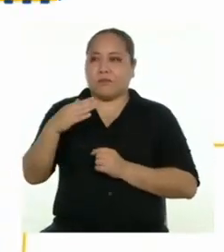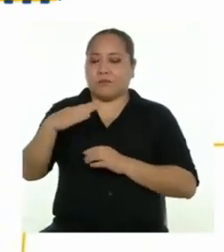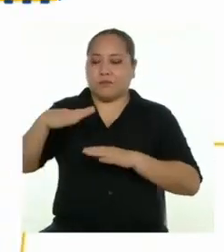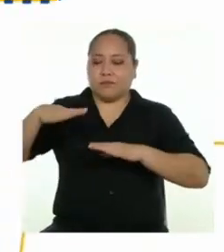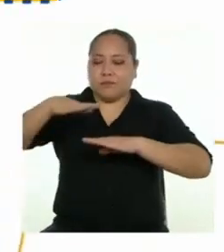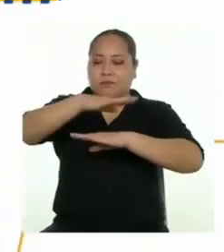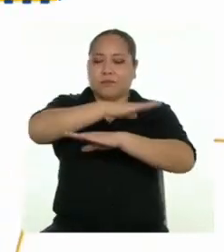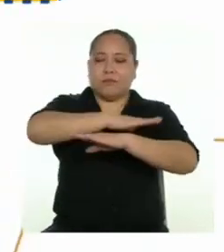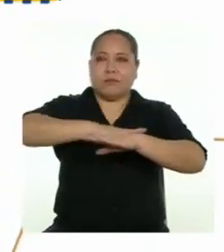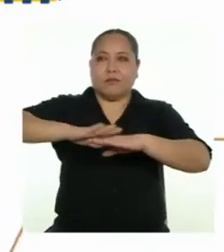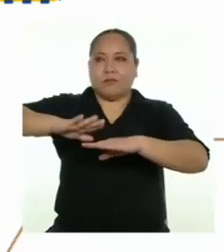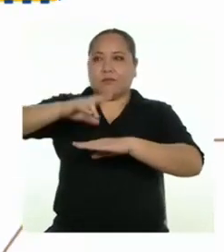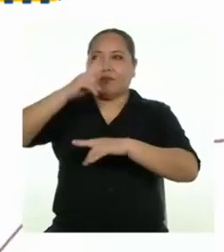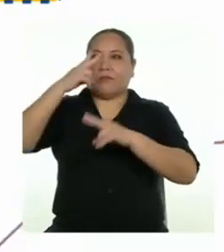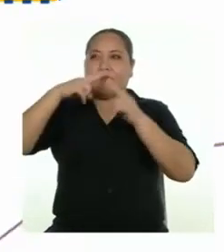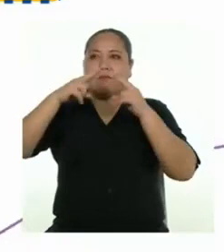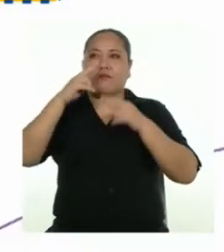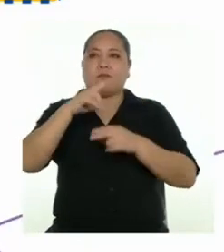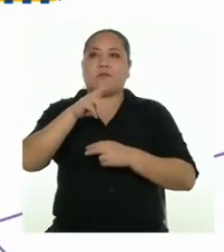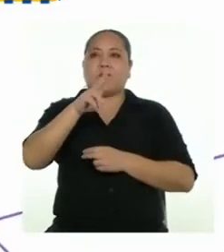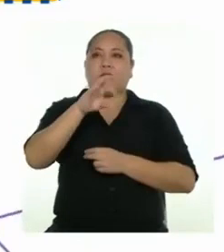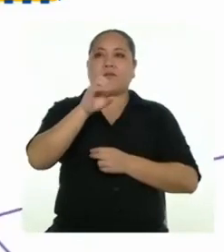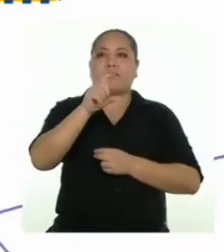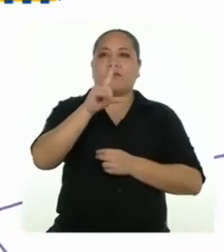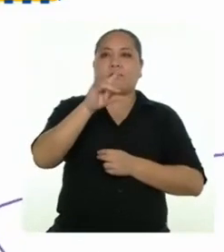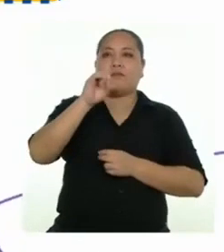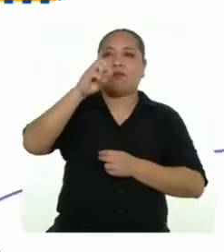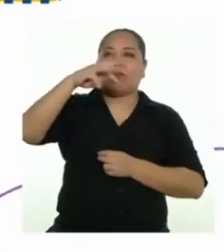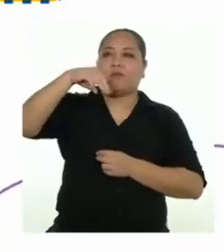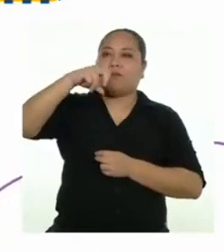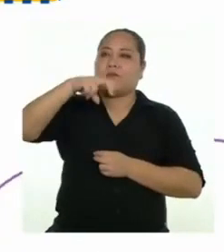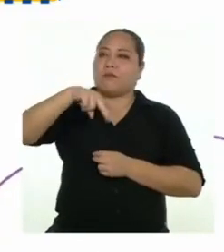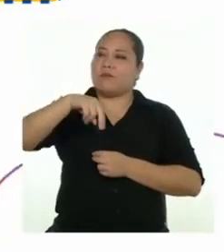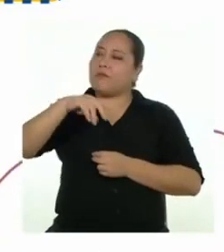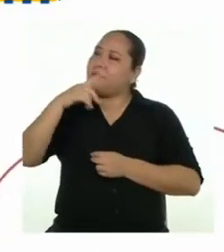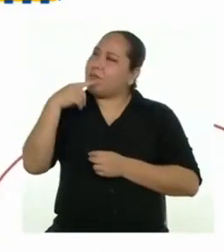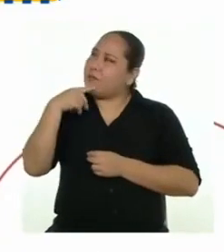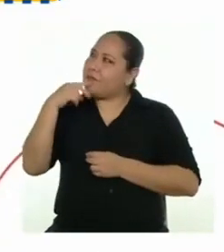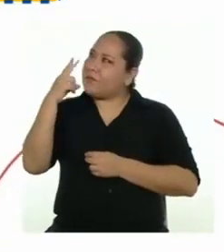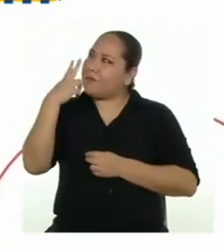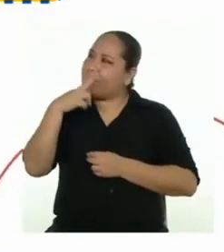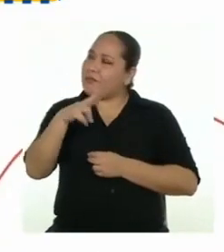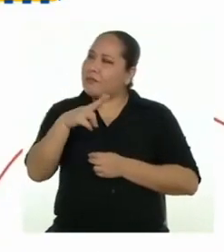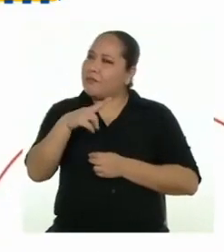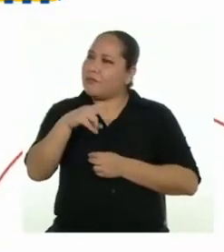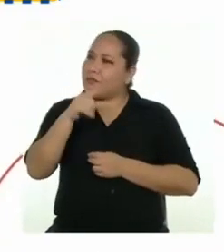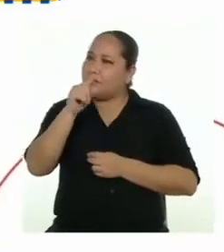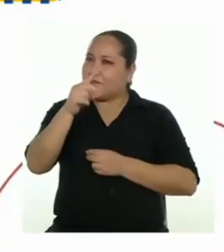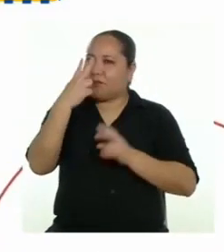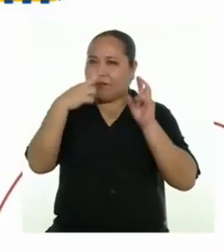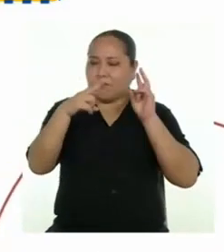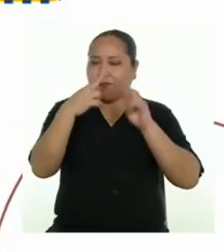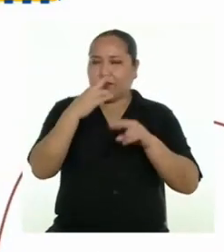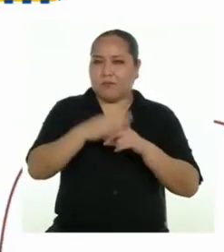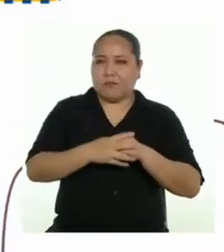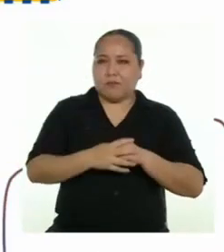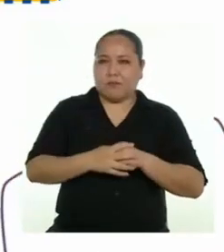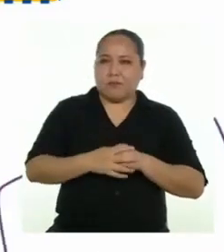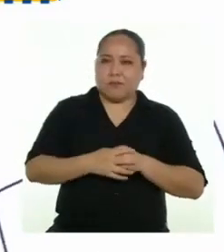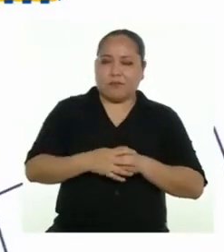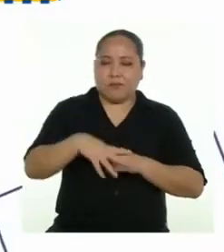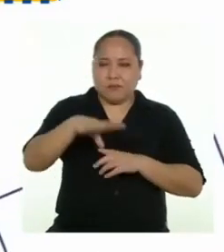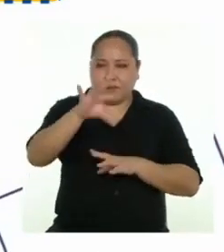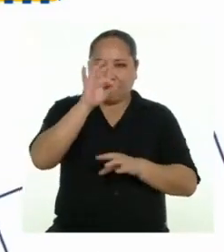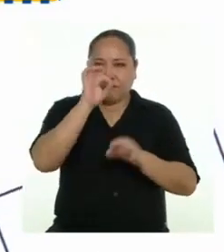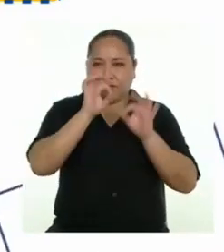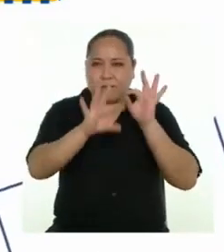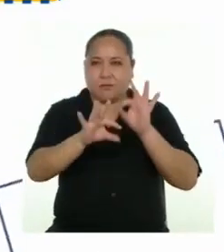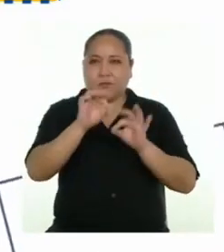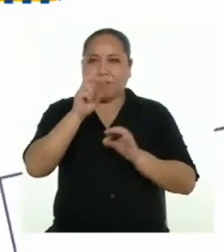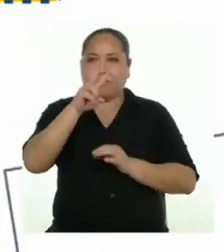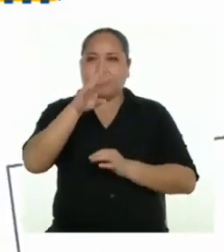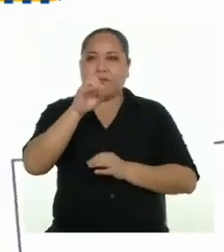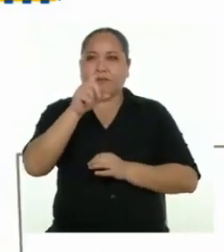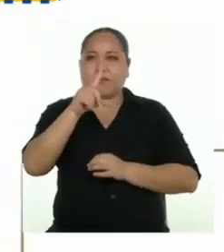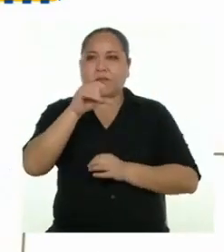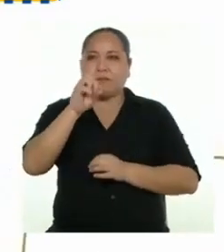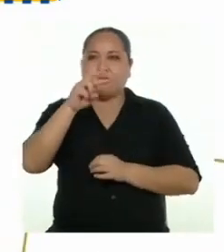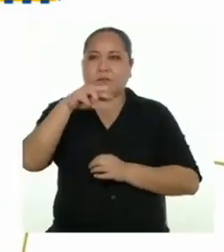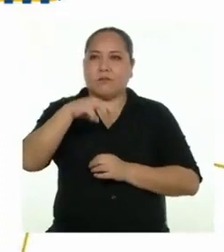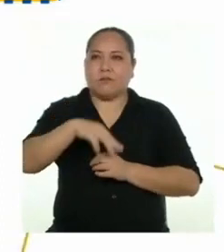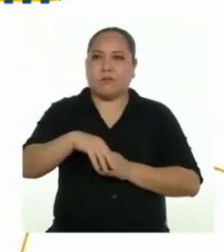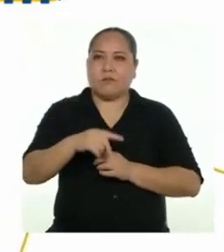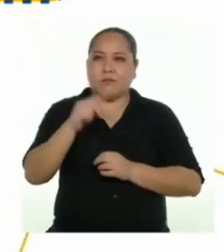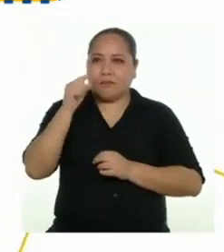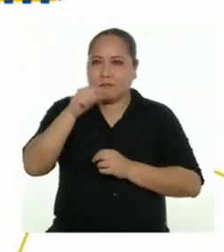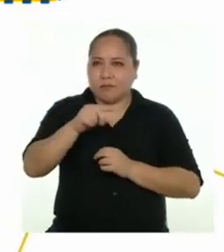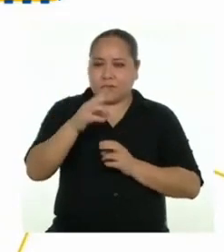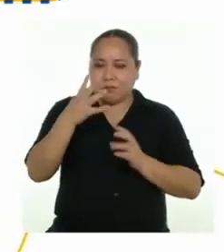de eso, determinamos el volumen. Profesora, ahora que veo bien en la ecuación para determinar el volumen de la esfera, ésta